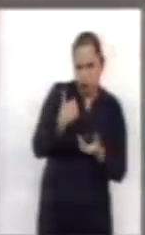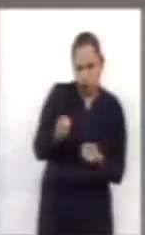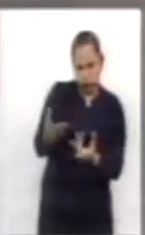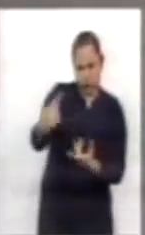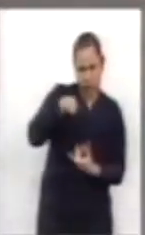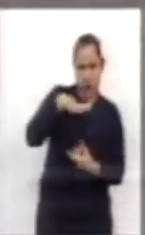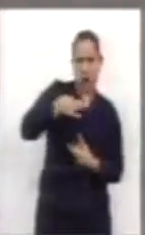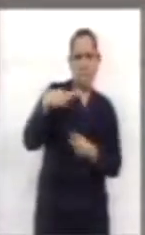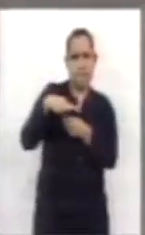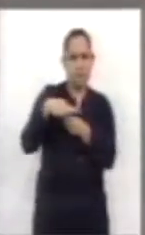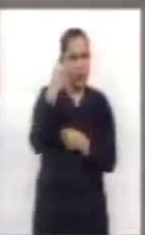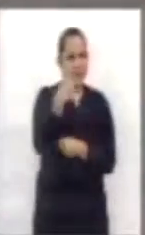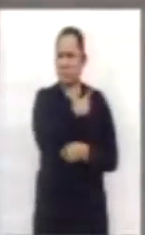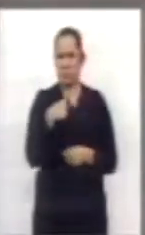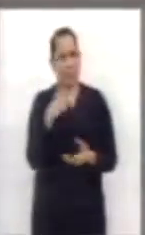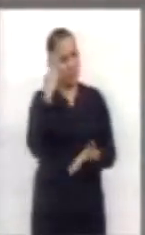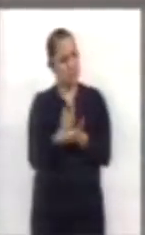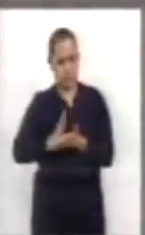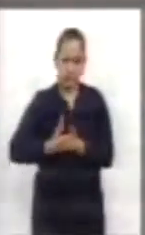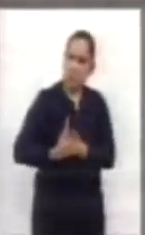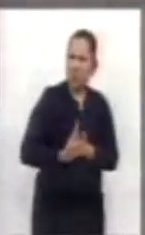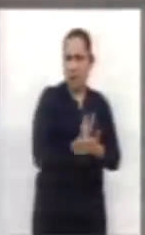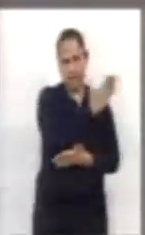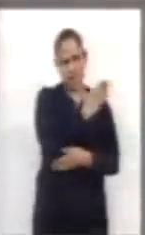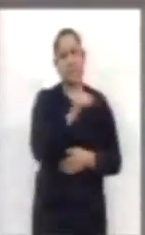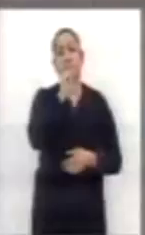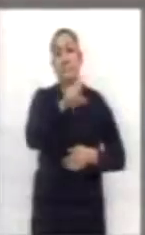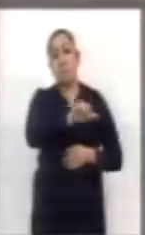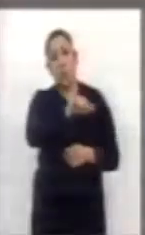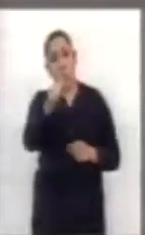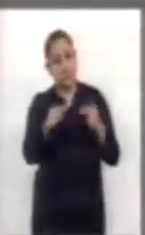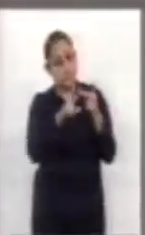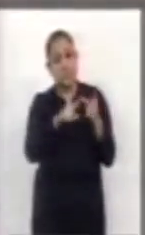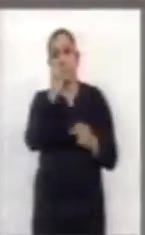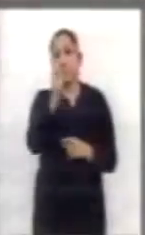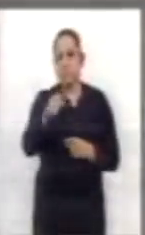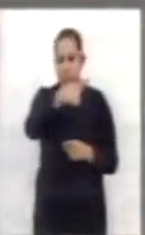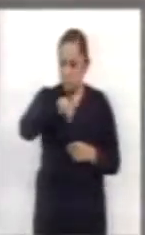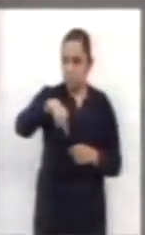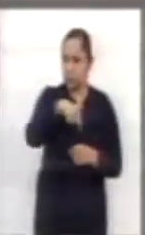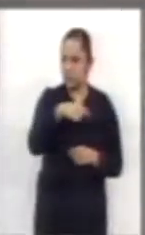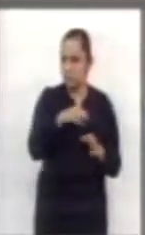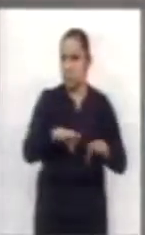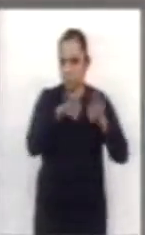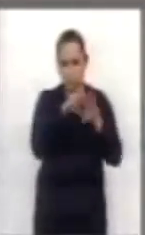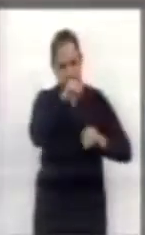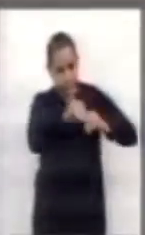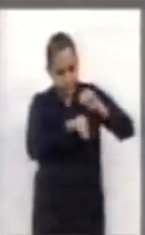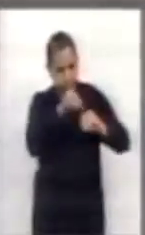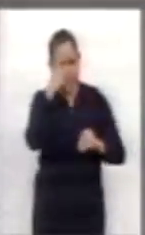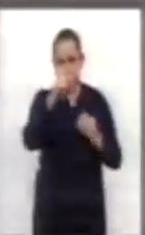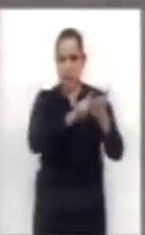El siguiente ámbito que nos corresponde es el de actualizar nuestra legislación acorde a las necesidades de los